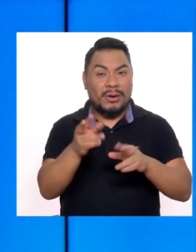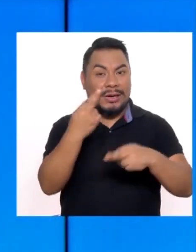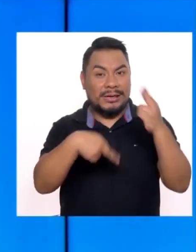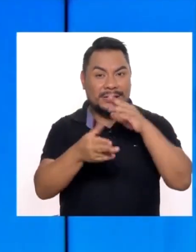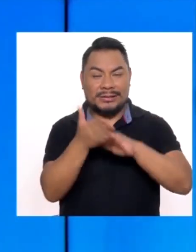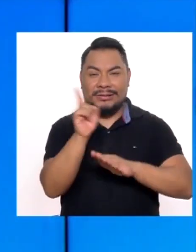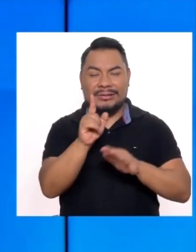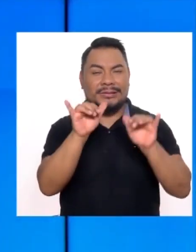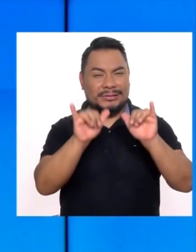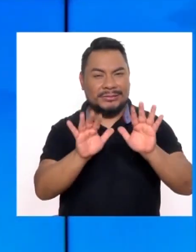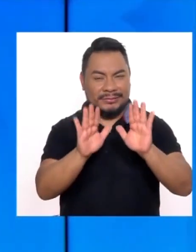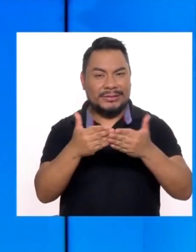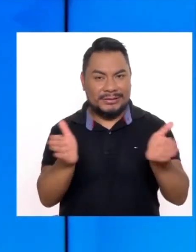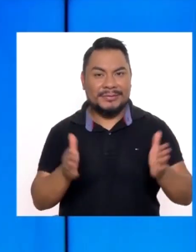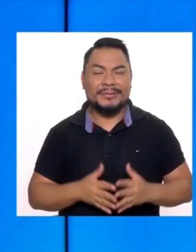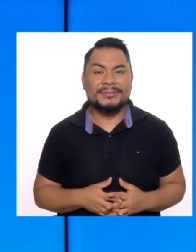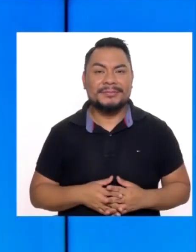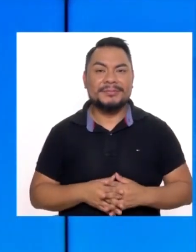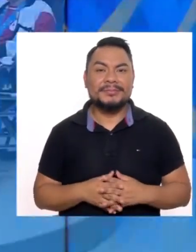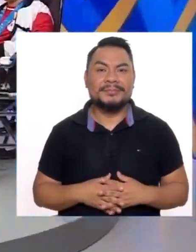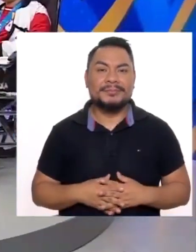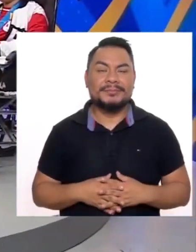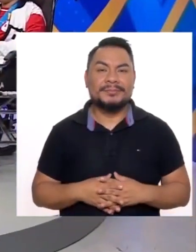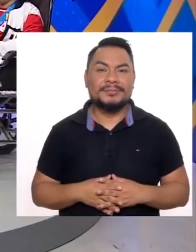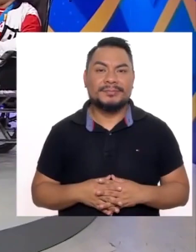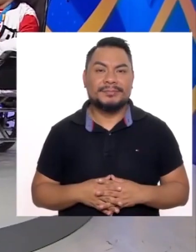Regresamos No se vayan Quédense con Sin Barreras